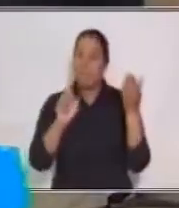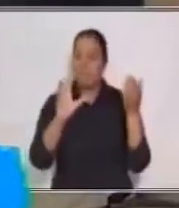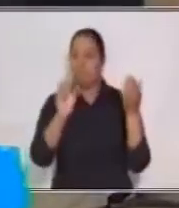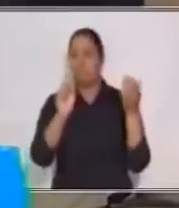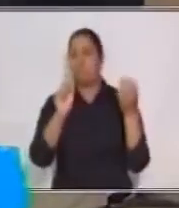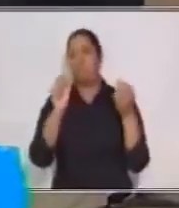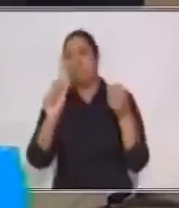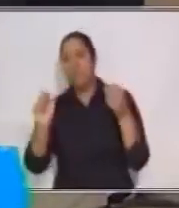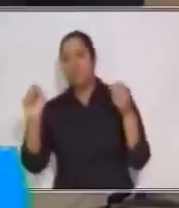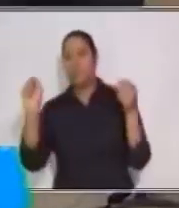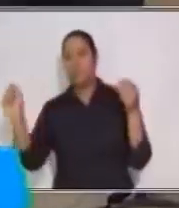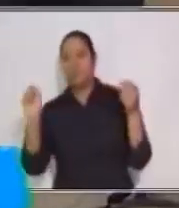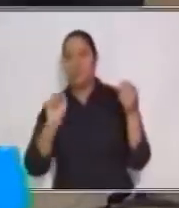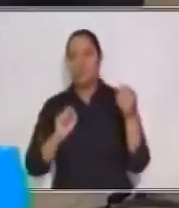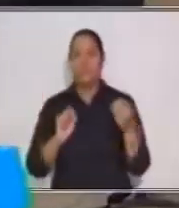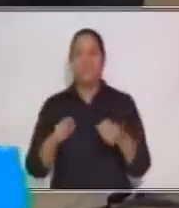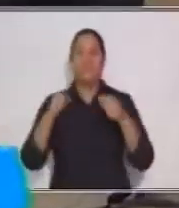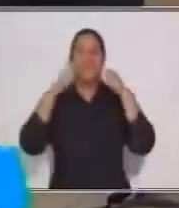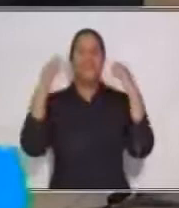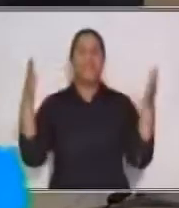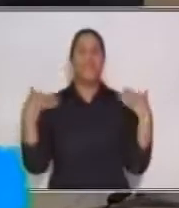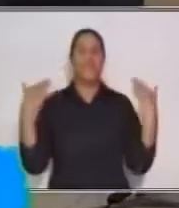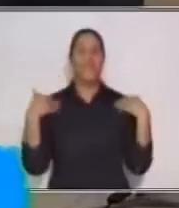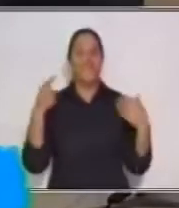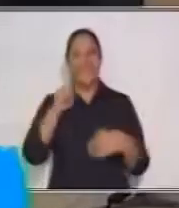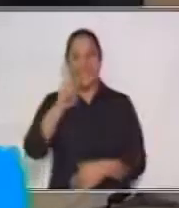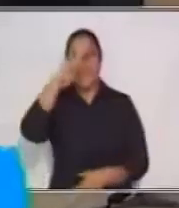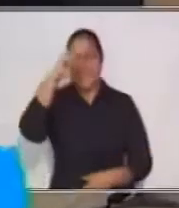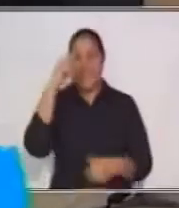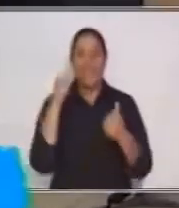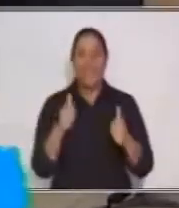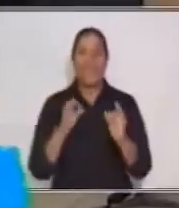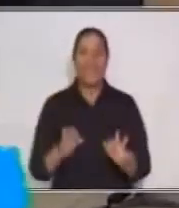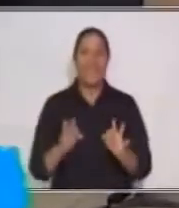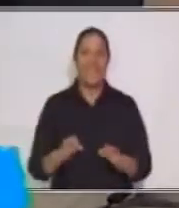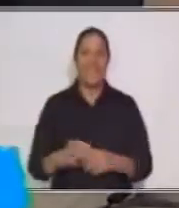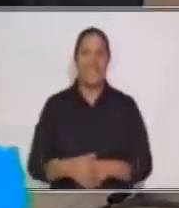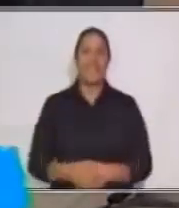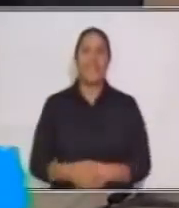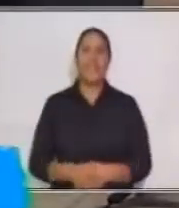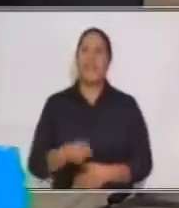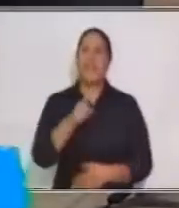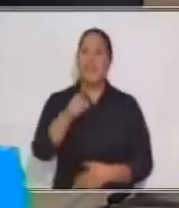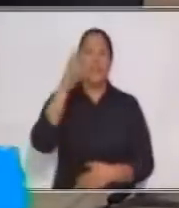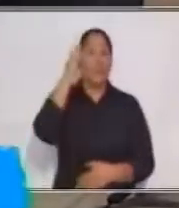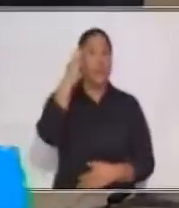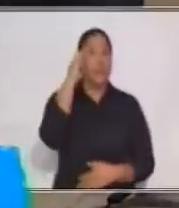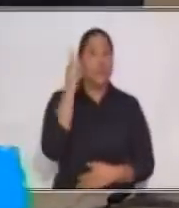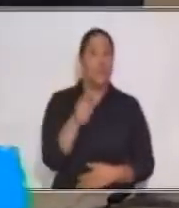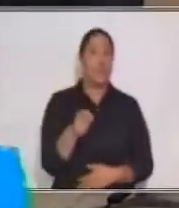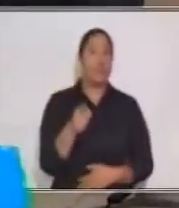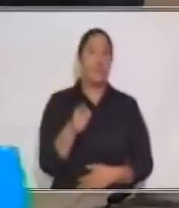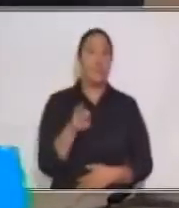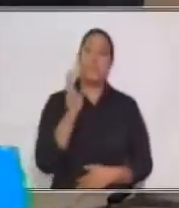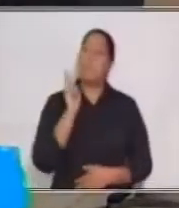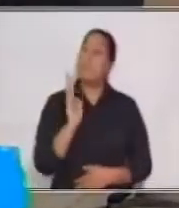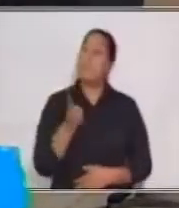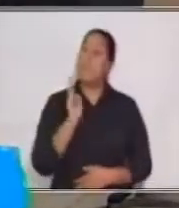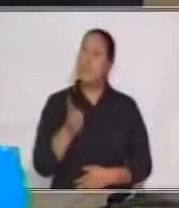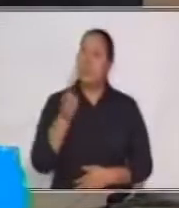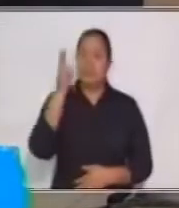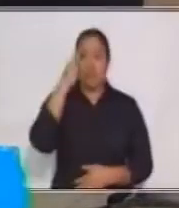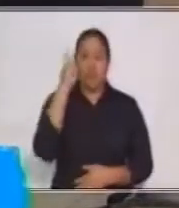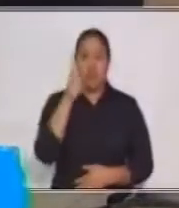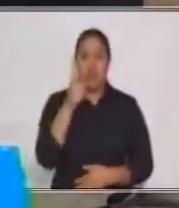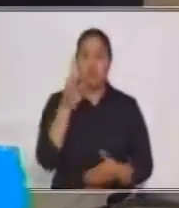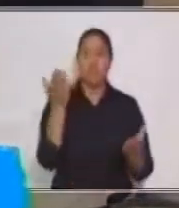felicito. ¿Trabajaron? Excelente. Los felicito. Entonces les recuerdo que tengan siempre presente de